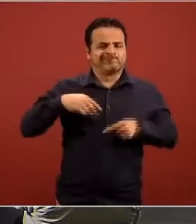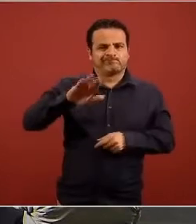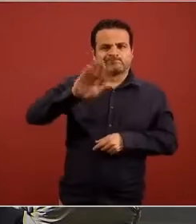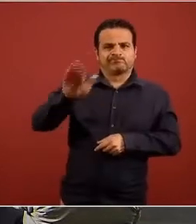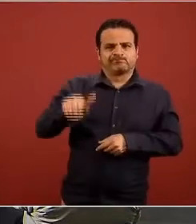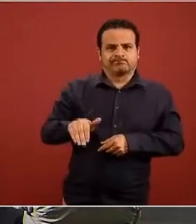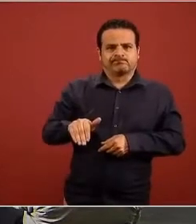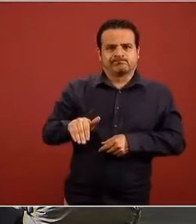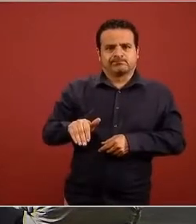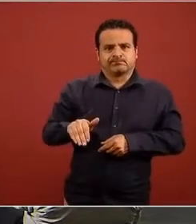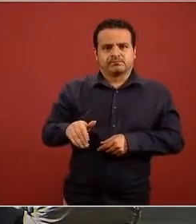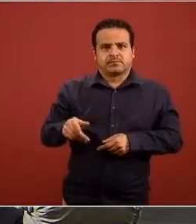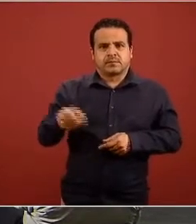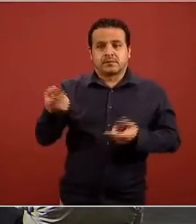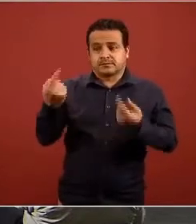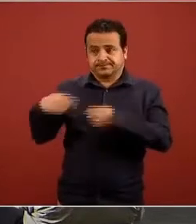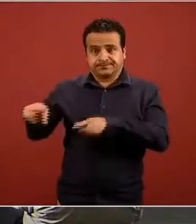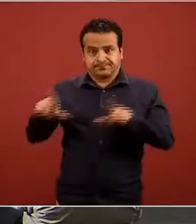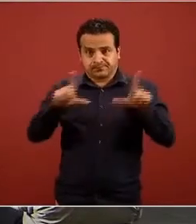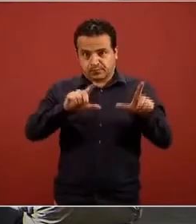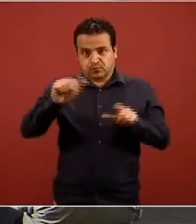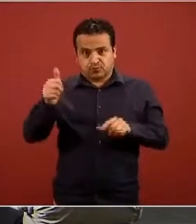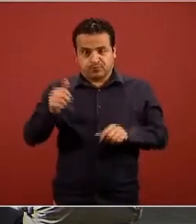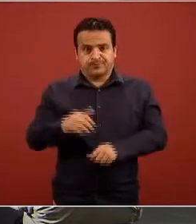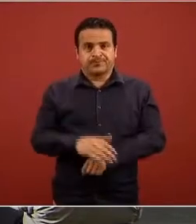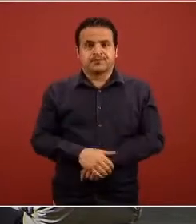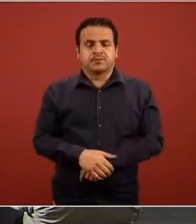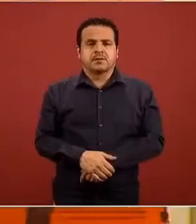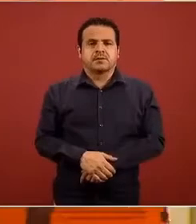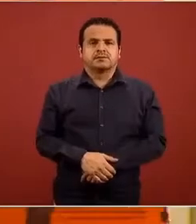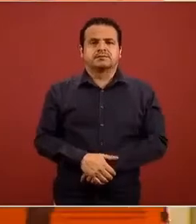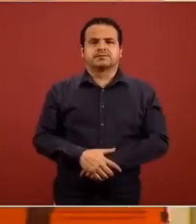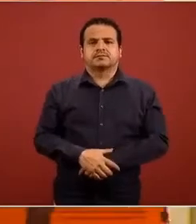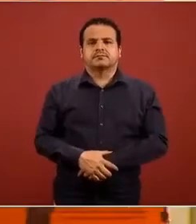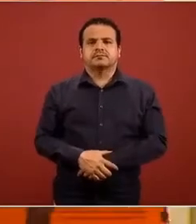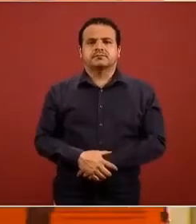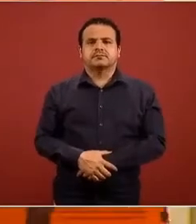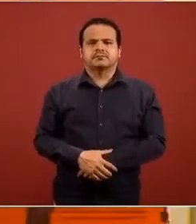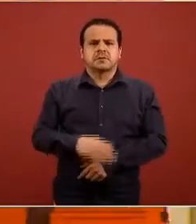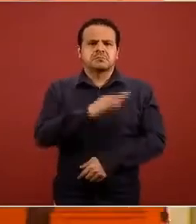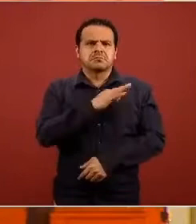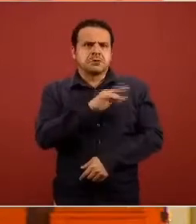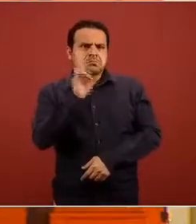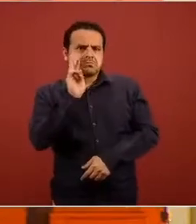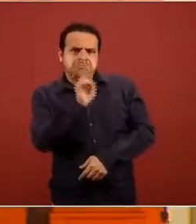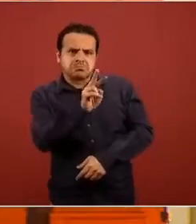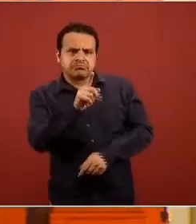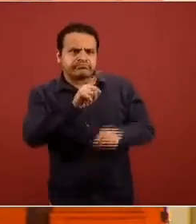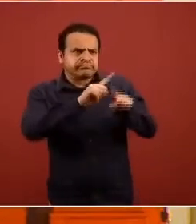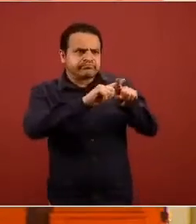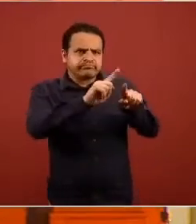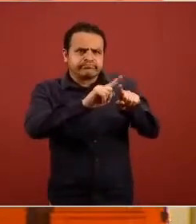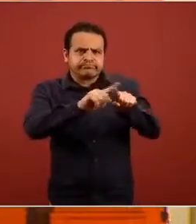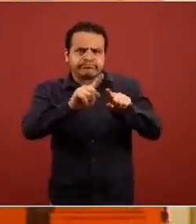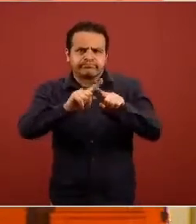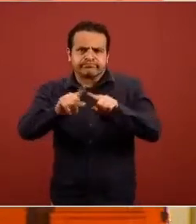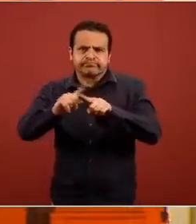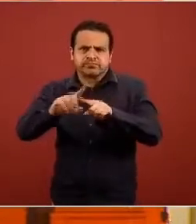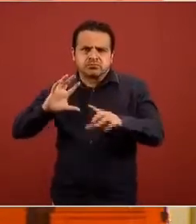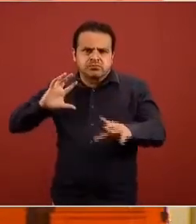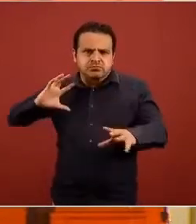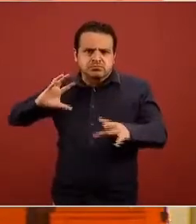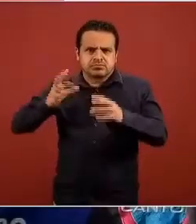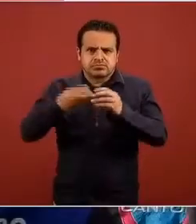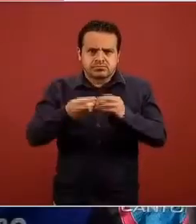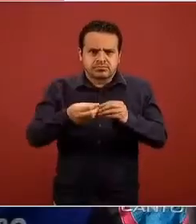siguiente diapositiva estamos integrando la diferentes números tienen que ver con casos acumulados y